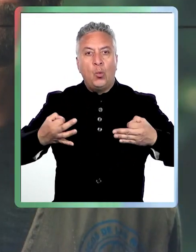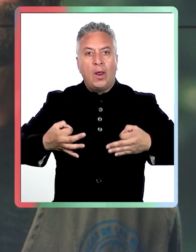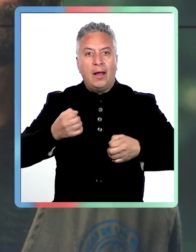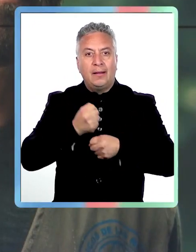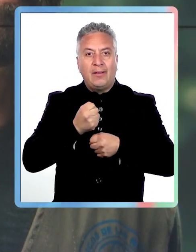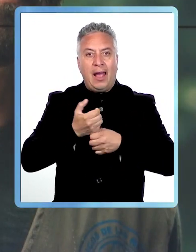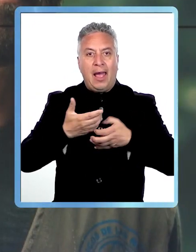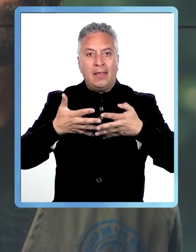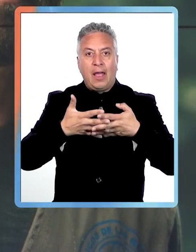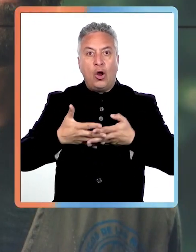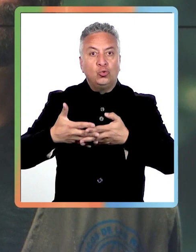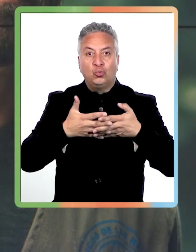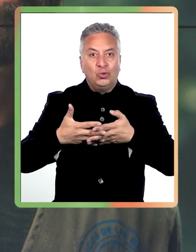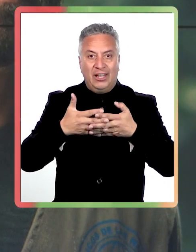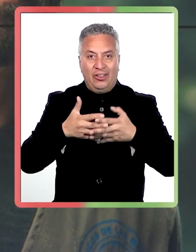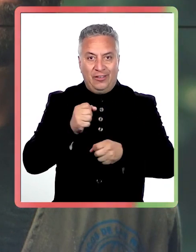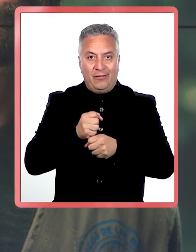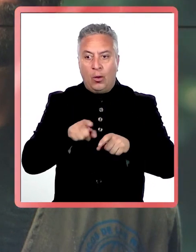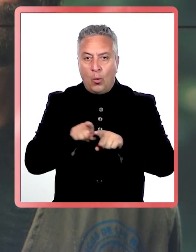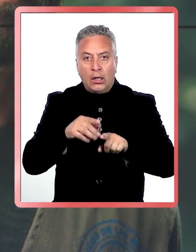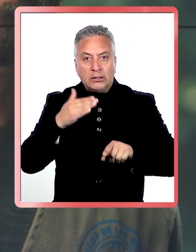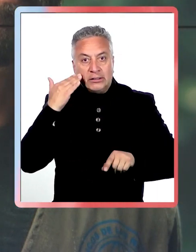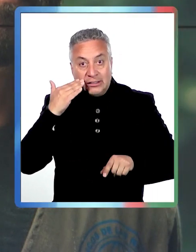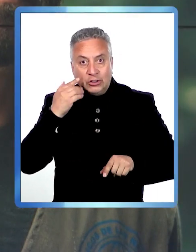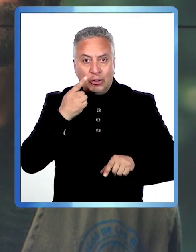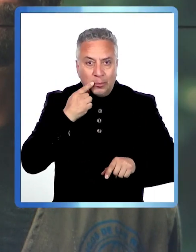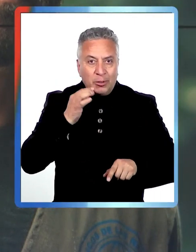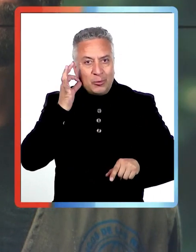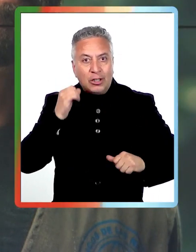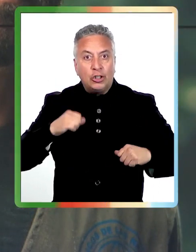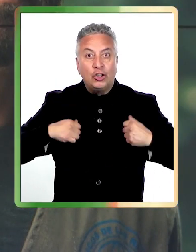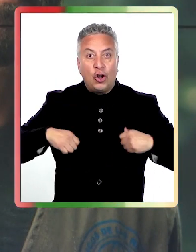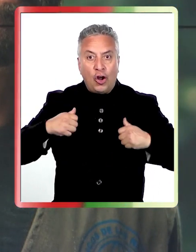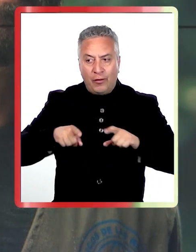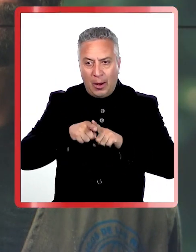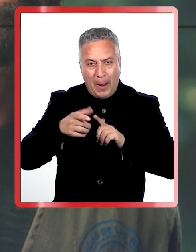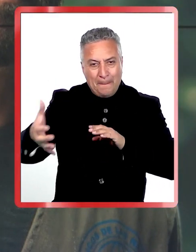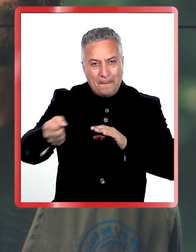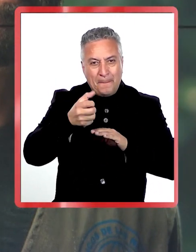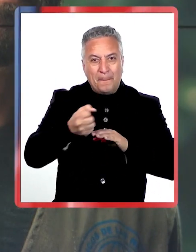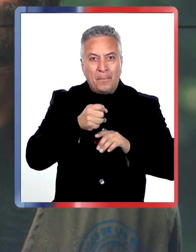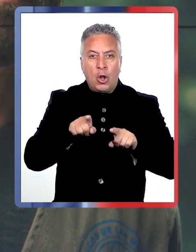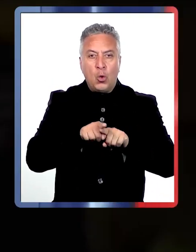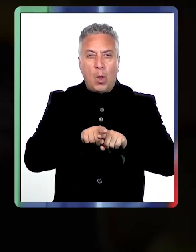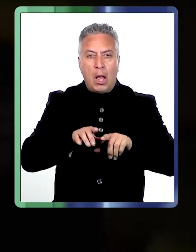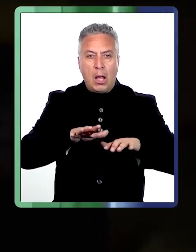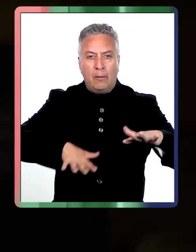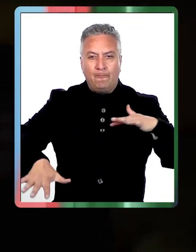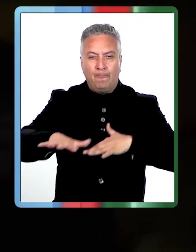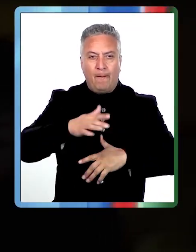de Estados Unidos que se dedica a rescatar niños, niñas y adolescentes del siniestro tráfico de menores.